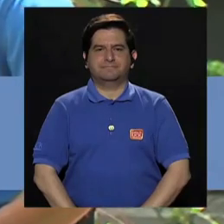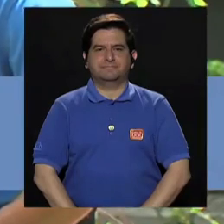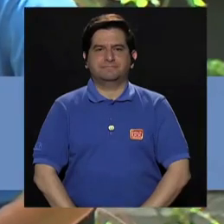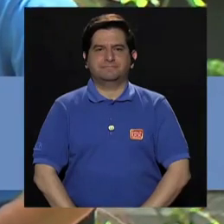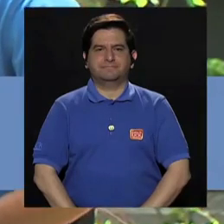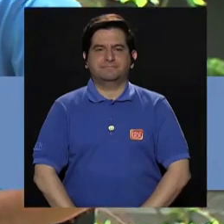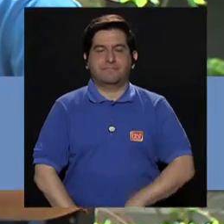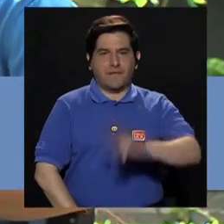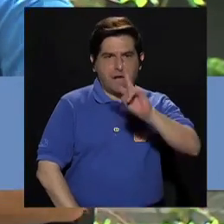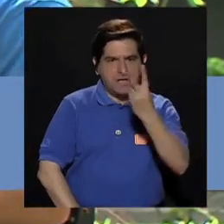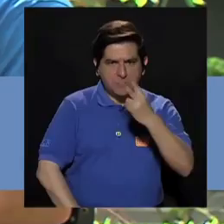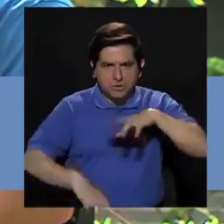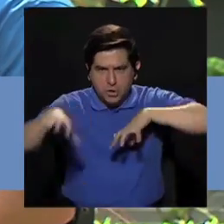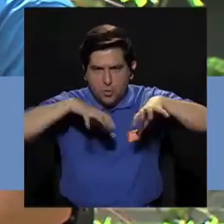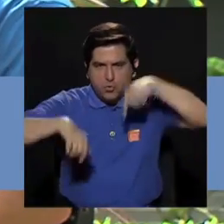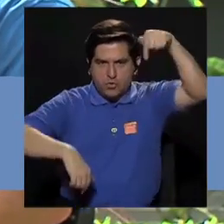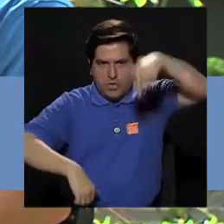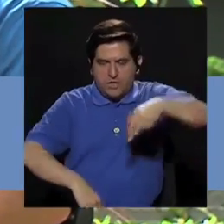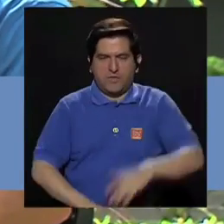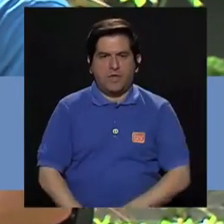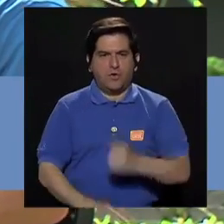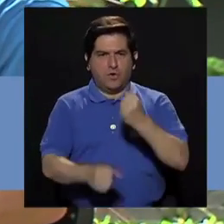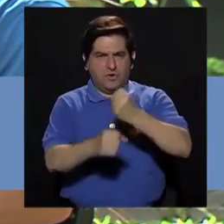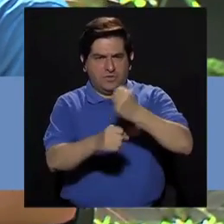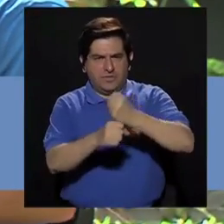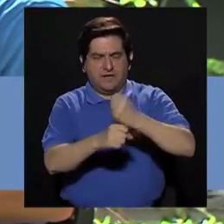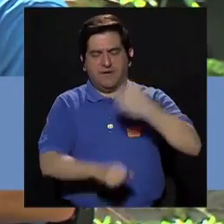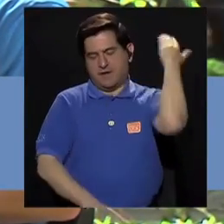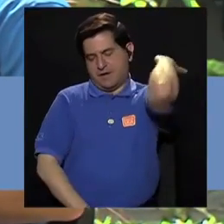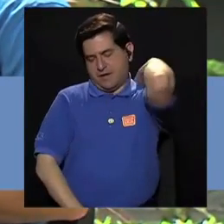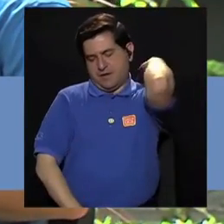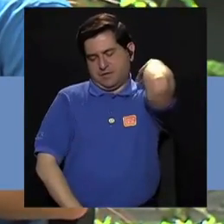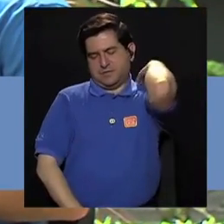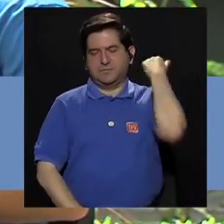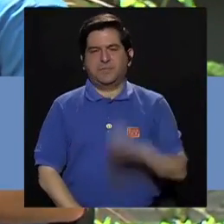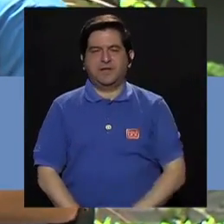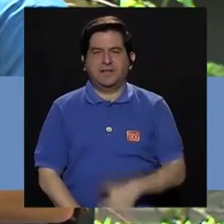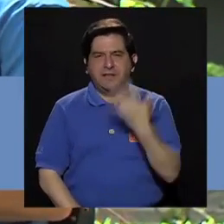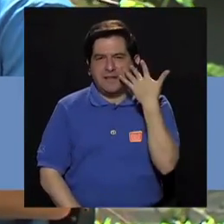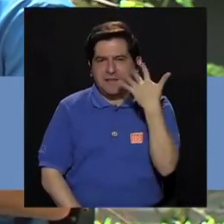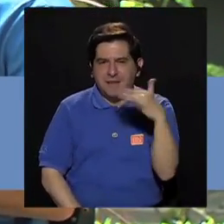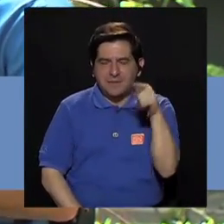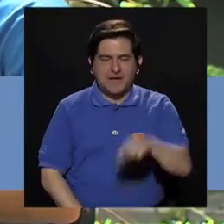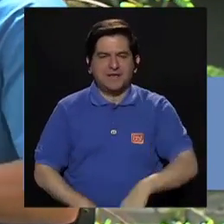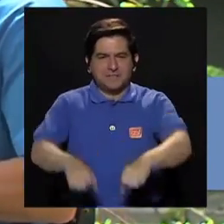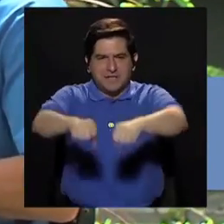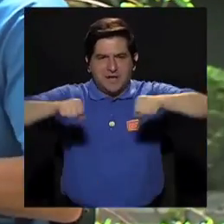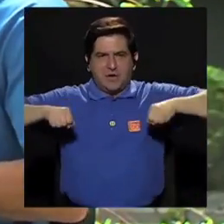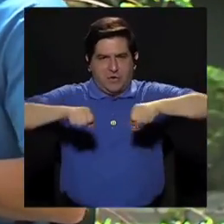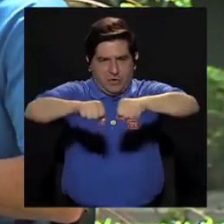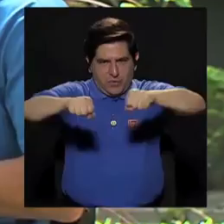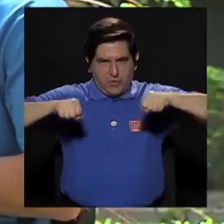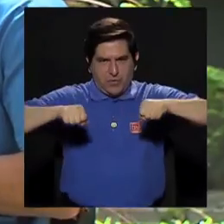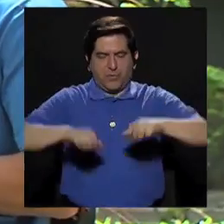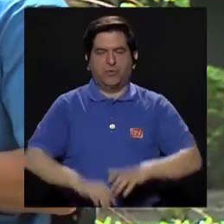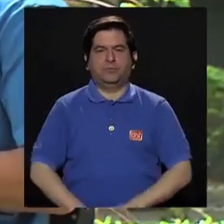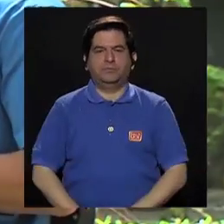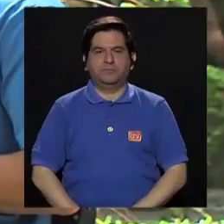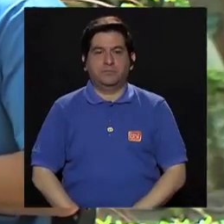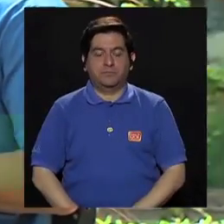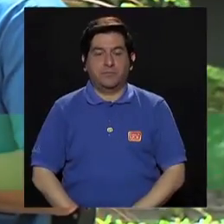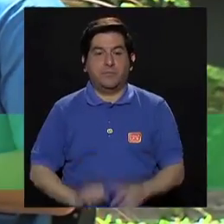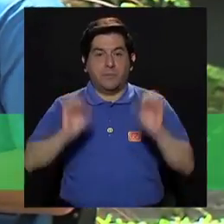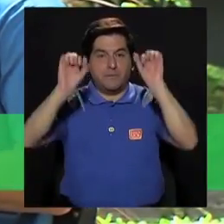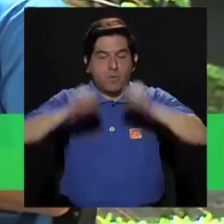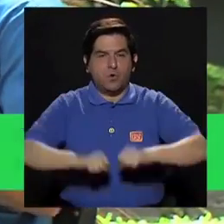El segundo ejercicio El Que vamos a ver Es para trabajar La parte de la espalda Vamos a simular Como el ejercicio Del remo Lo que vamos a hacer Es que lo podemos hacer Con